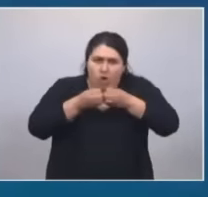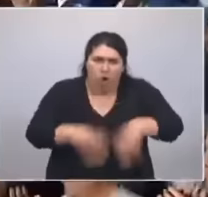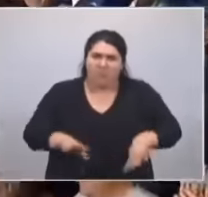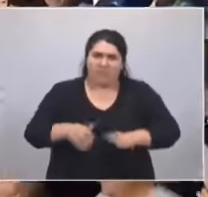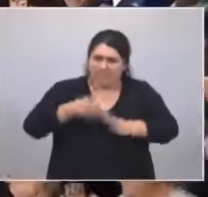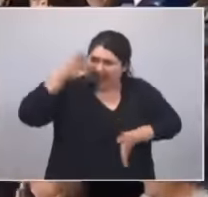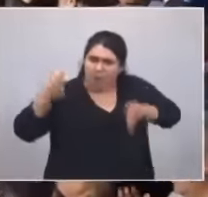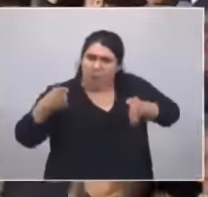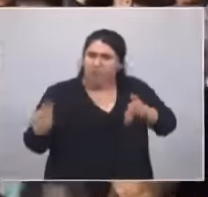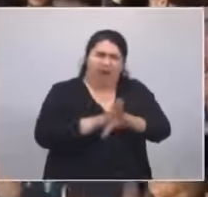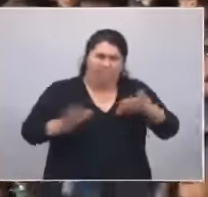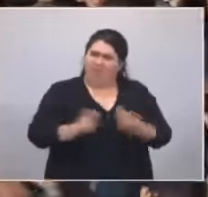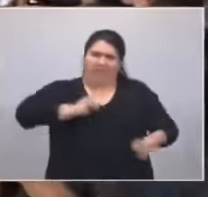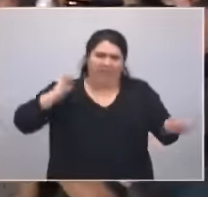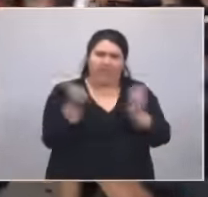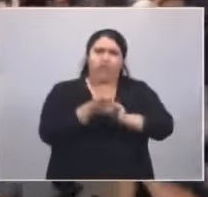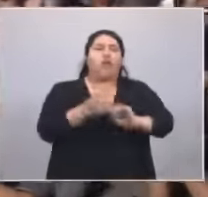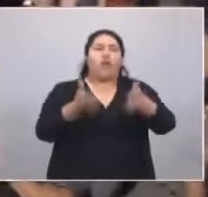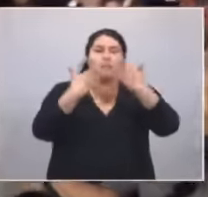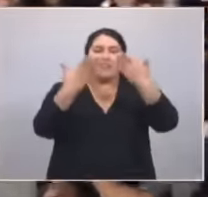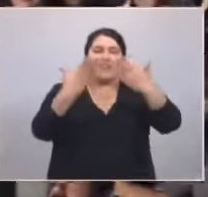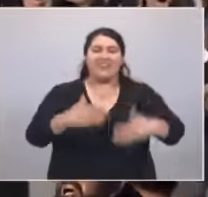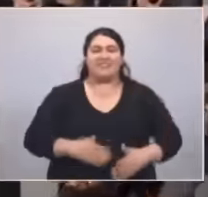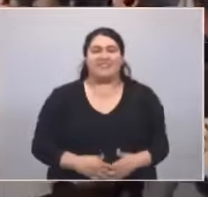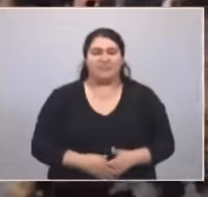vuelta a la historia. Muchas gracias.